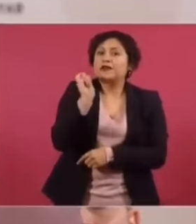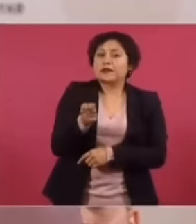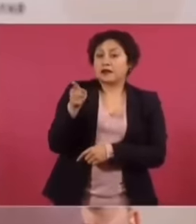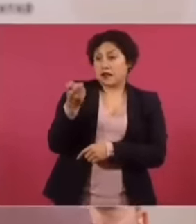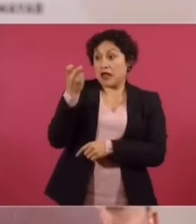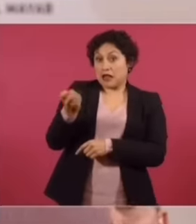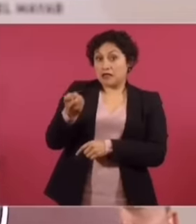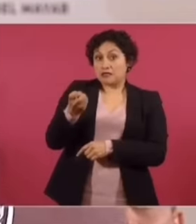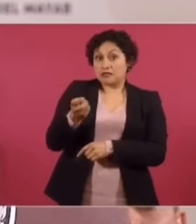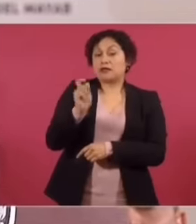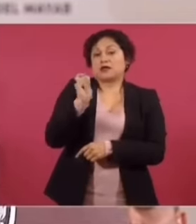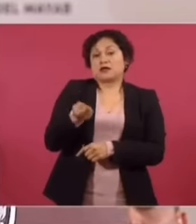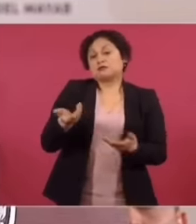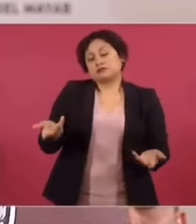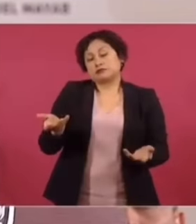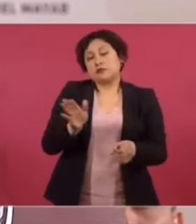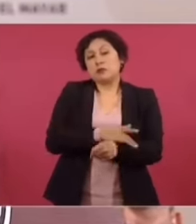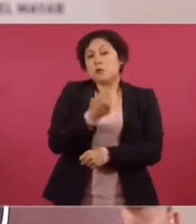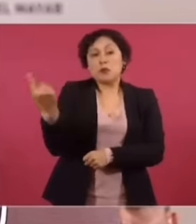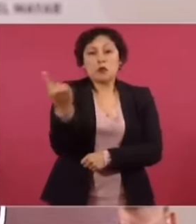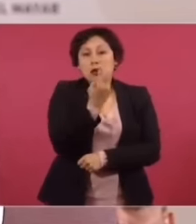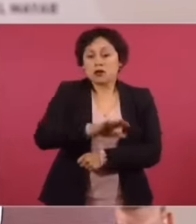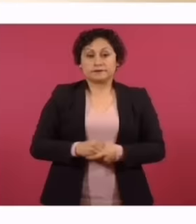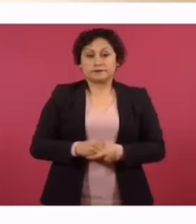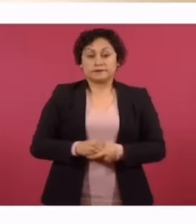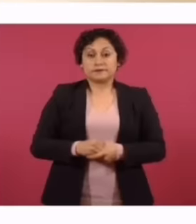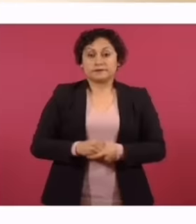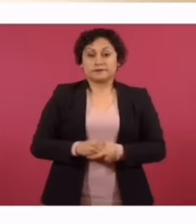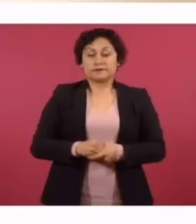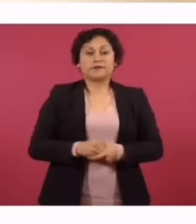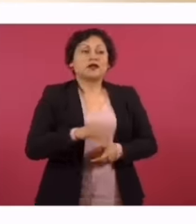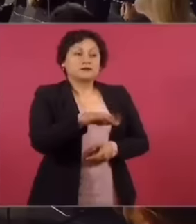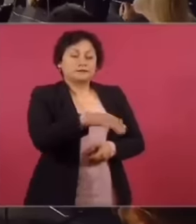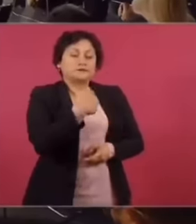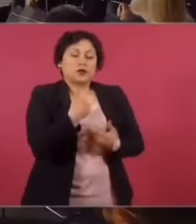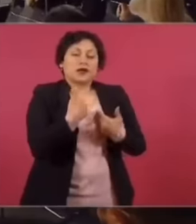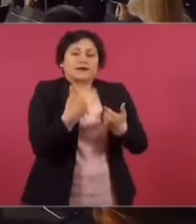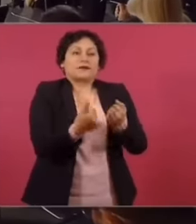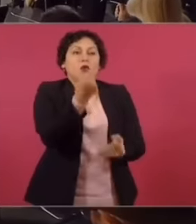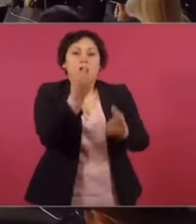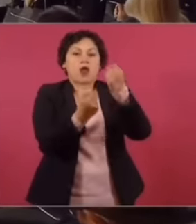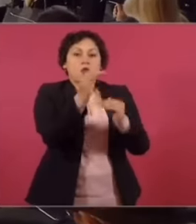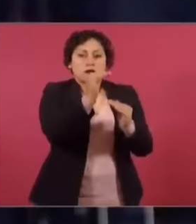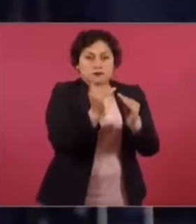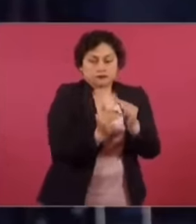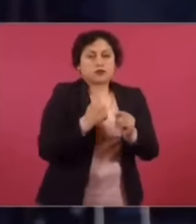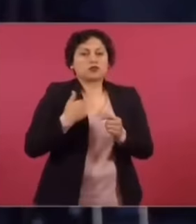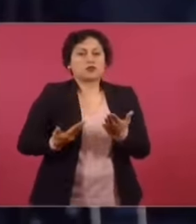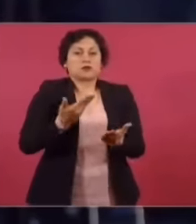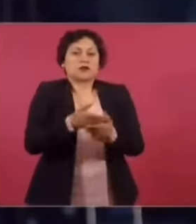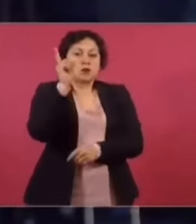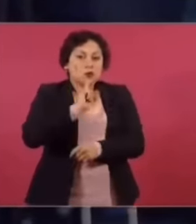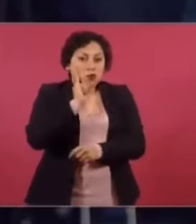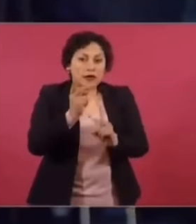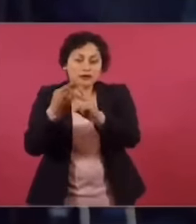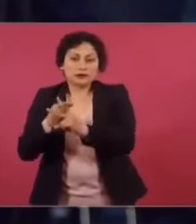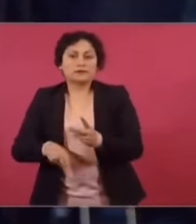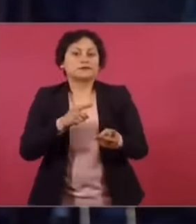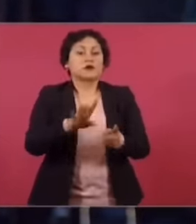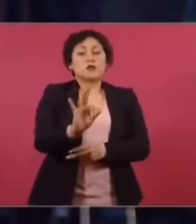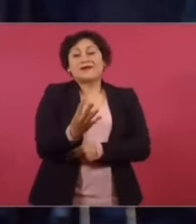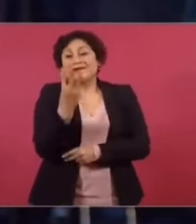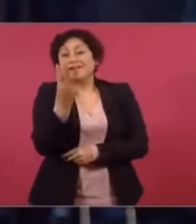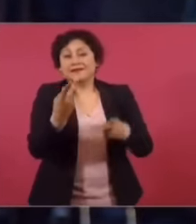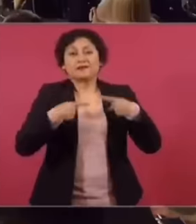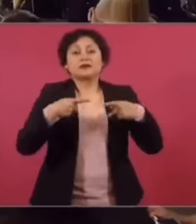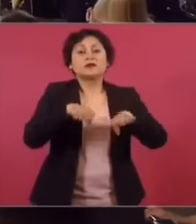yo te podría decir, la principal causa de muerte de nuestro país son los infartos. Entiendo que ciertas cifras han bajado. Yo le presentaba el caso de los feminicidios. caso de 43 periodistas, señor presidente, que han